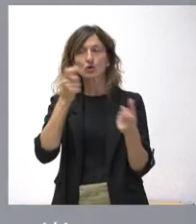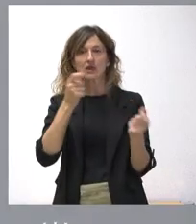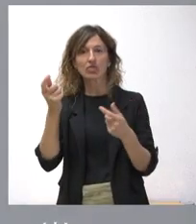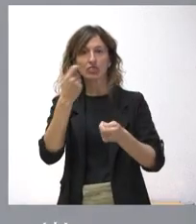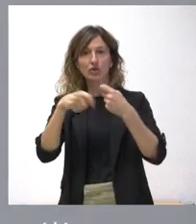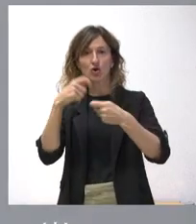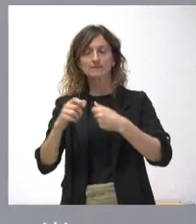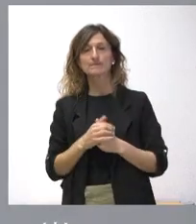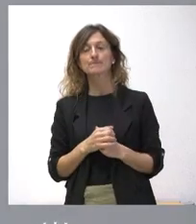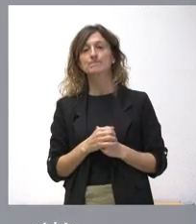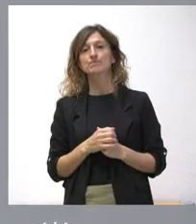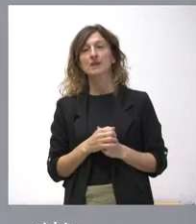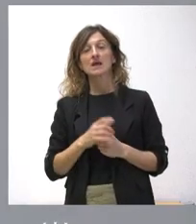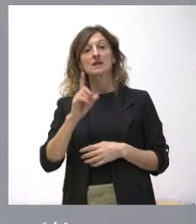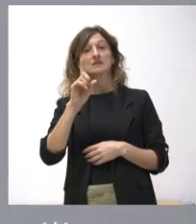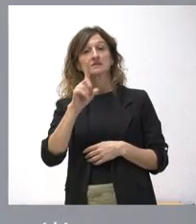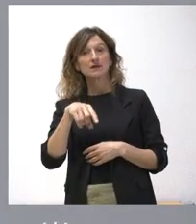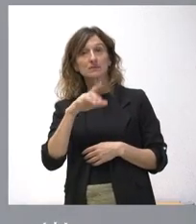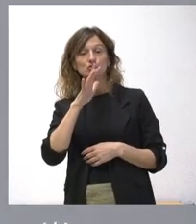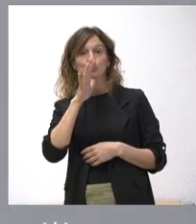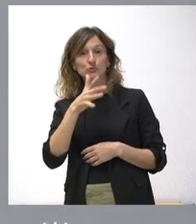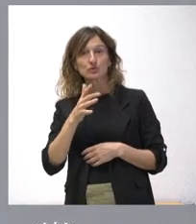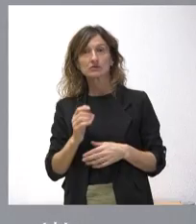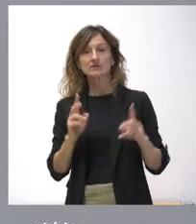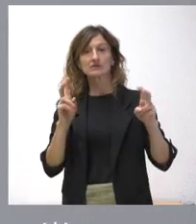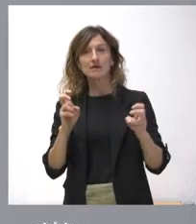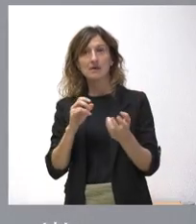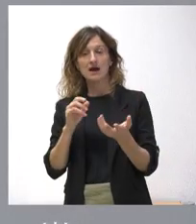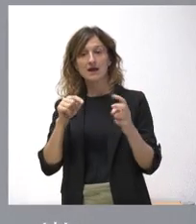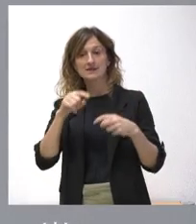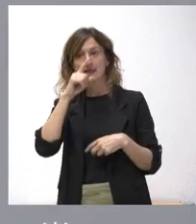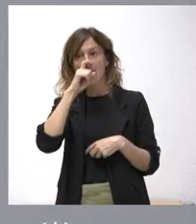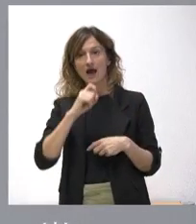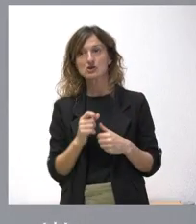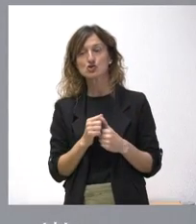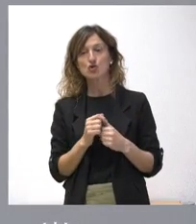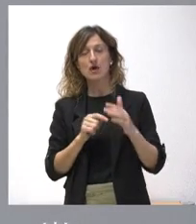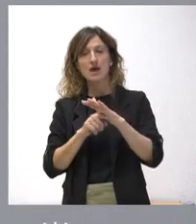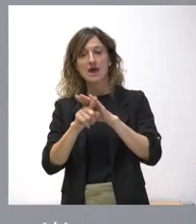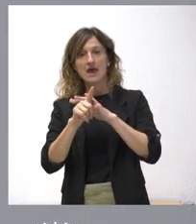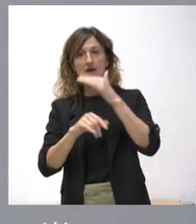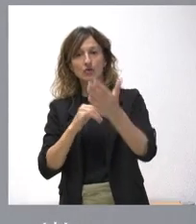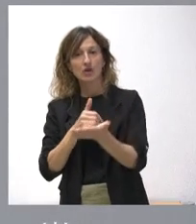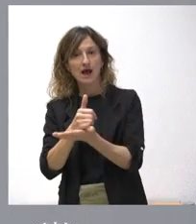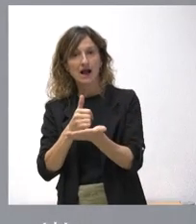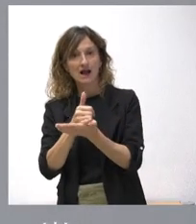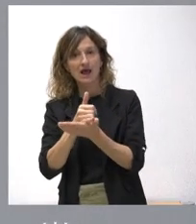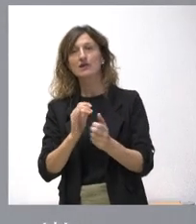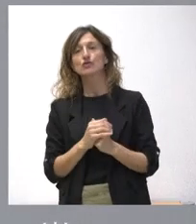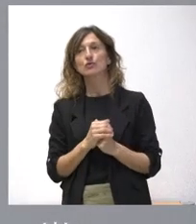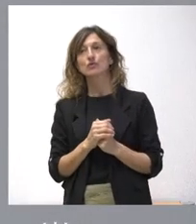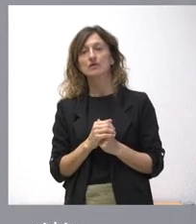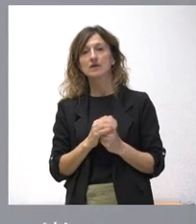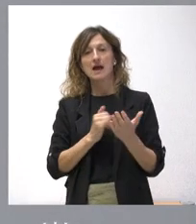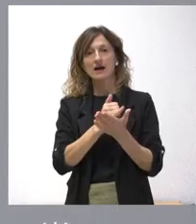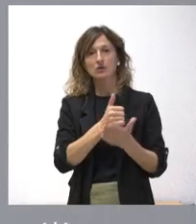y también se debe a que la cosecha en este ejercicio y en la evolución del sector agrario, más el agrícola